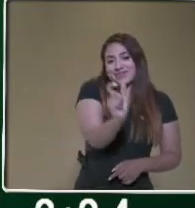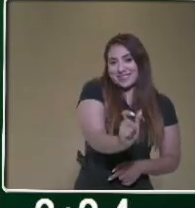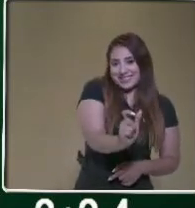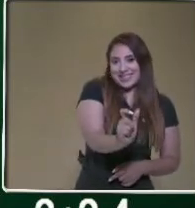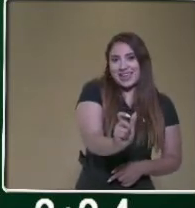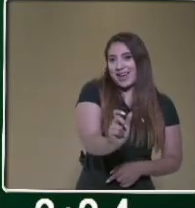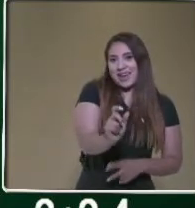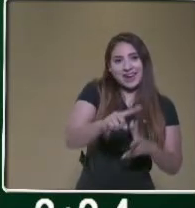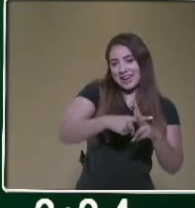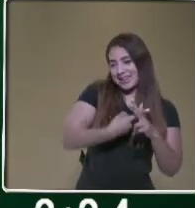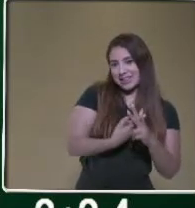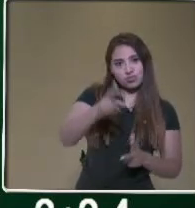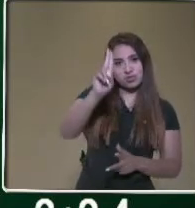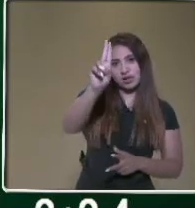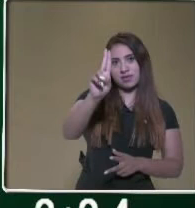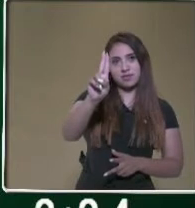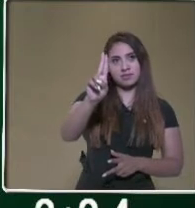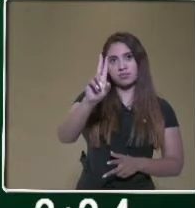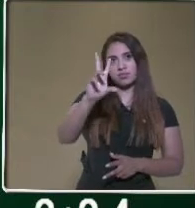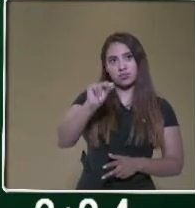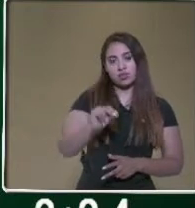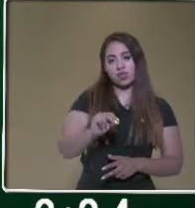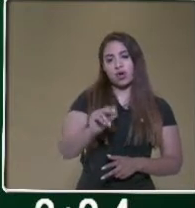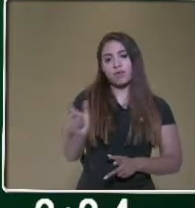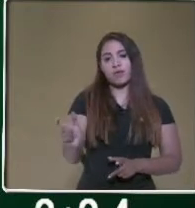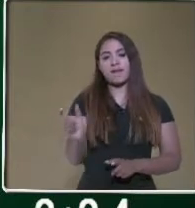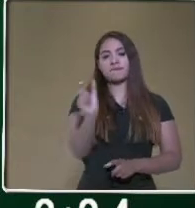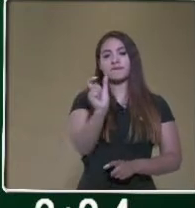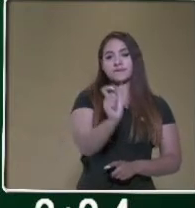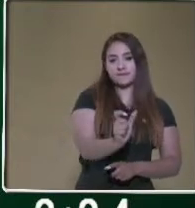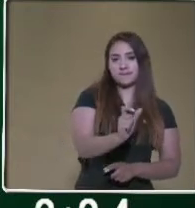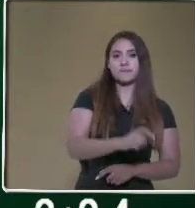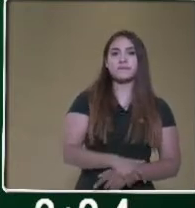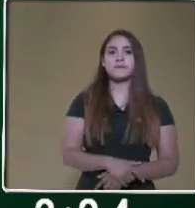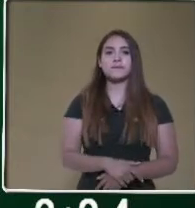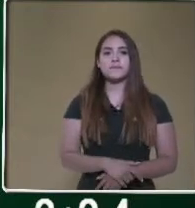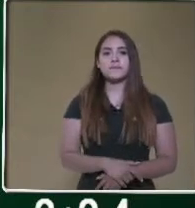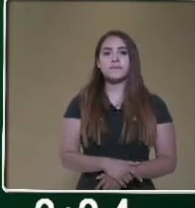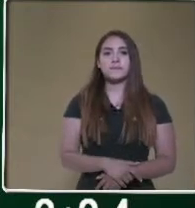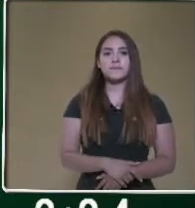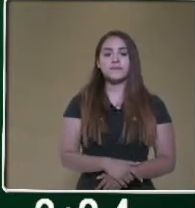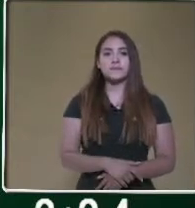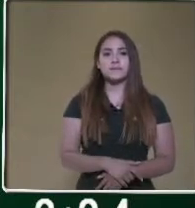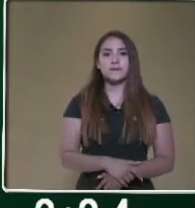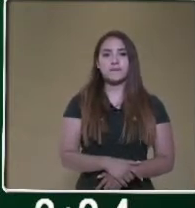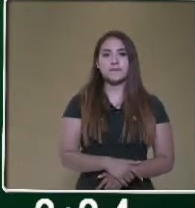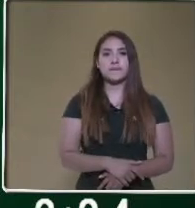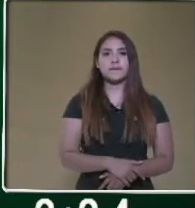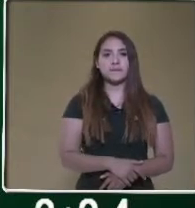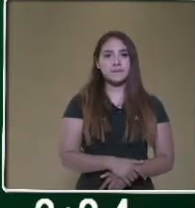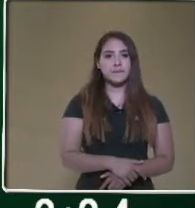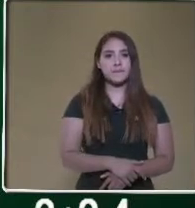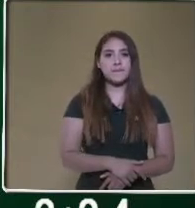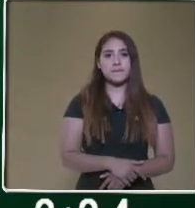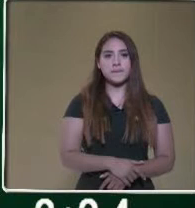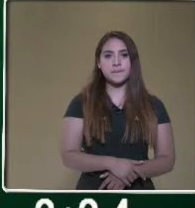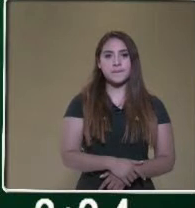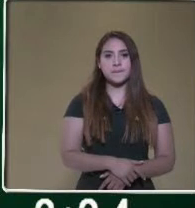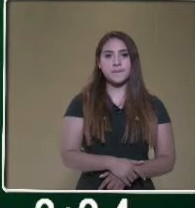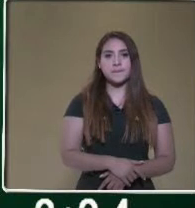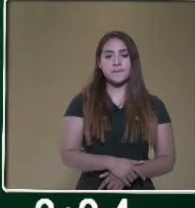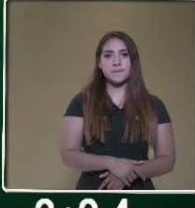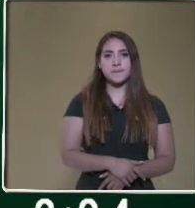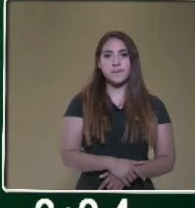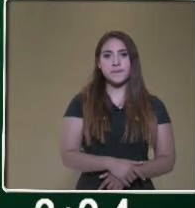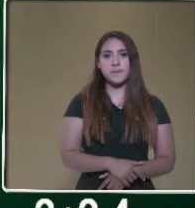unidades, estamos multiplicando por las decenas. Ok. Entonces a partir de las decenas colocamos el resultado. Y acá